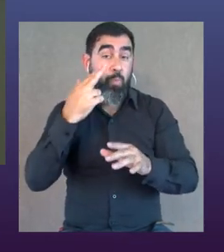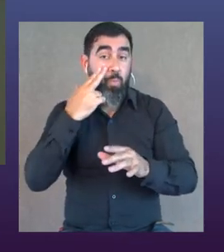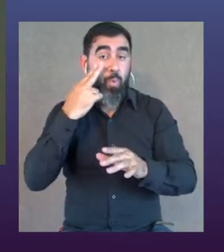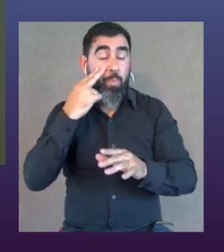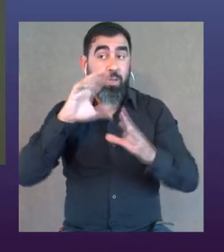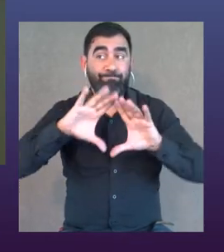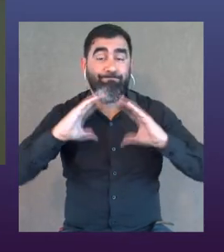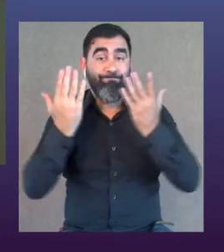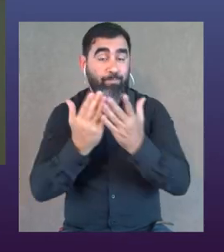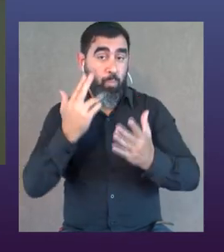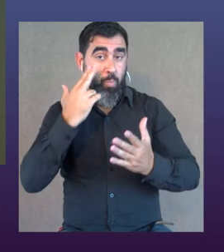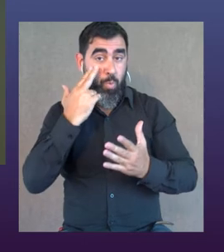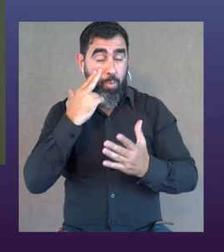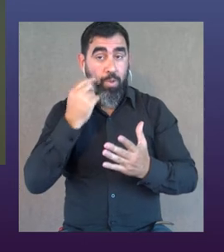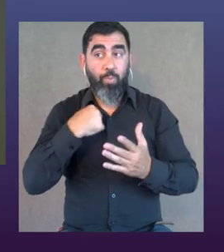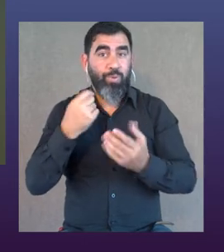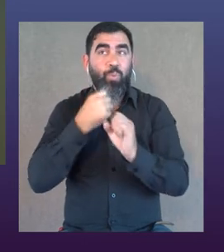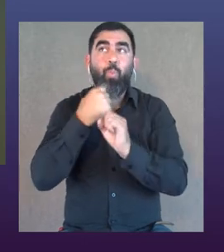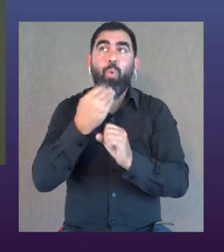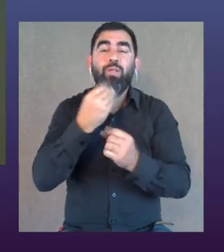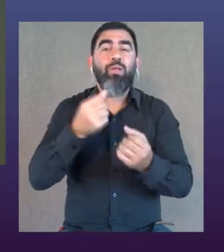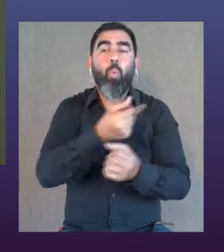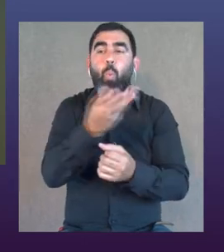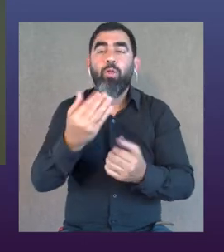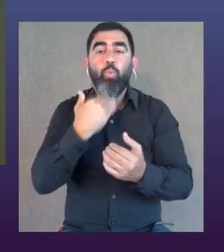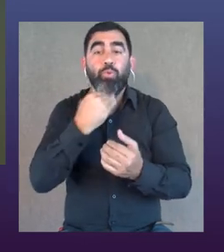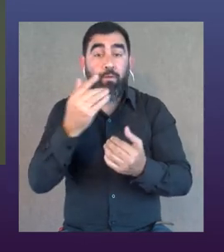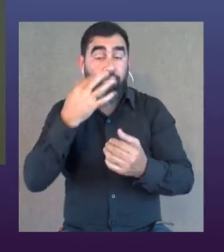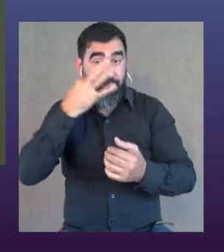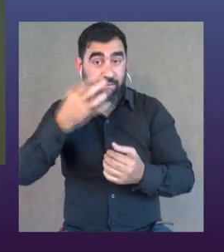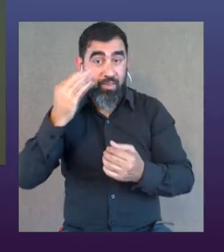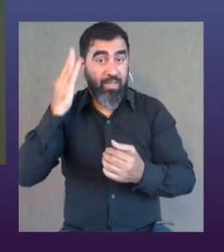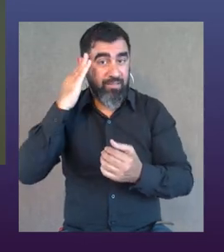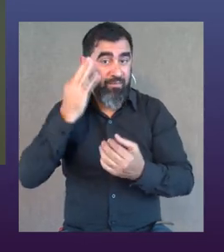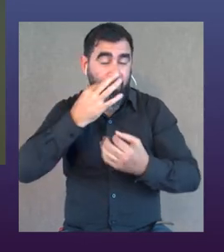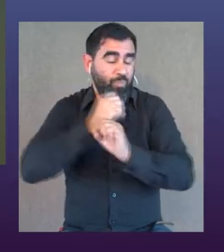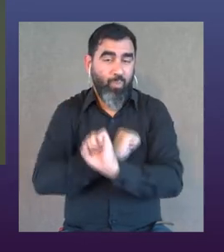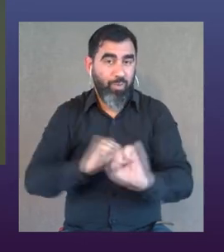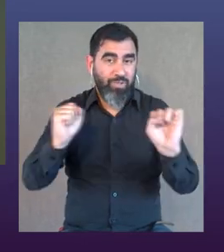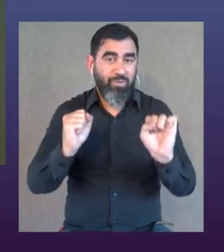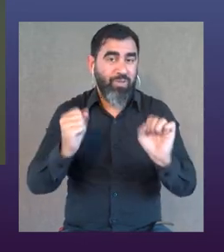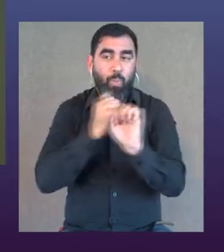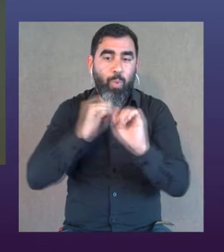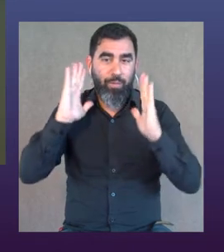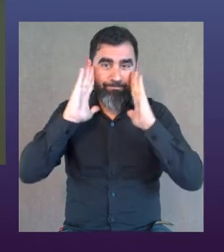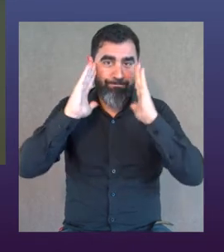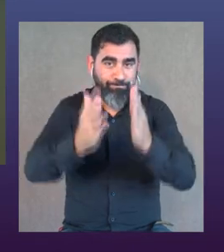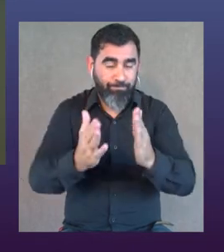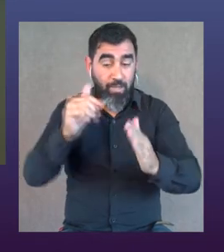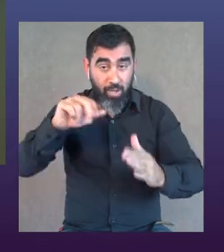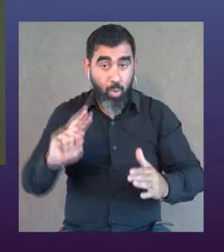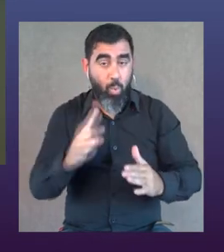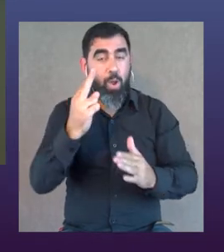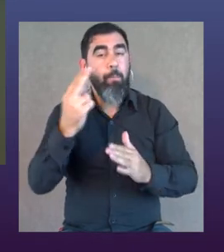definitiva, repercute en la magnitud del problema, porque un problema que no se puede cuantificar y no se puede mirar en su real dimensión, no se puede